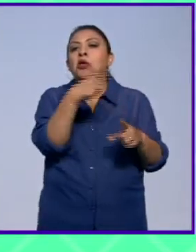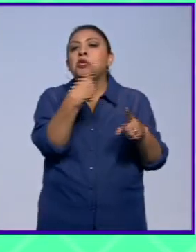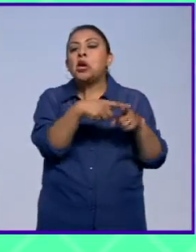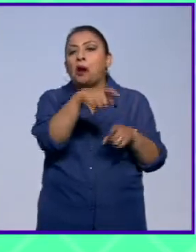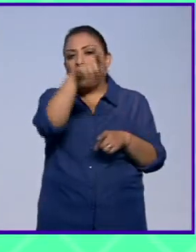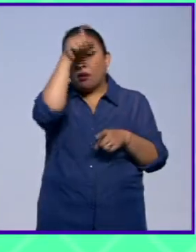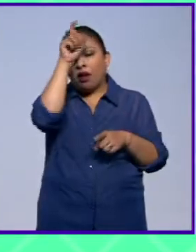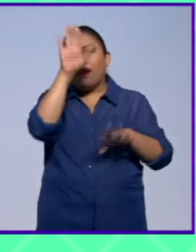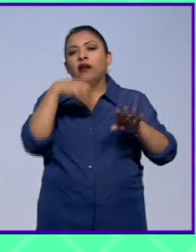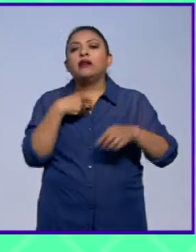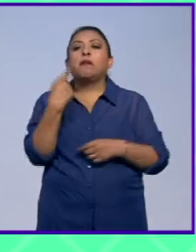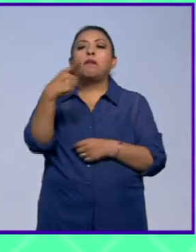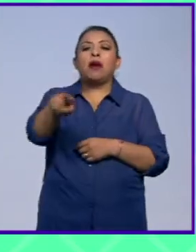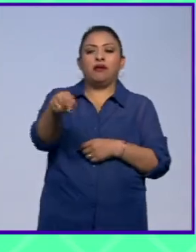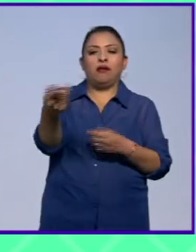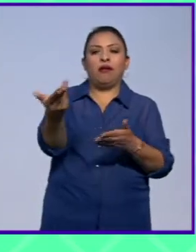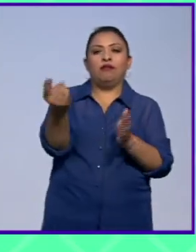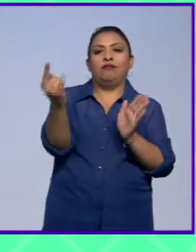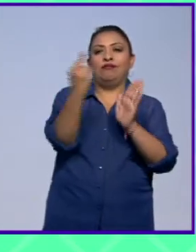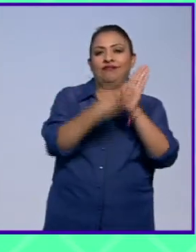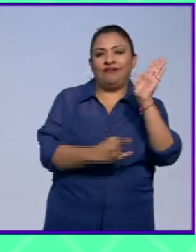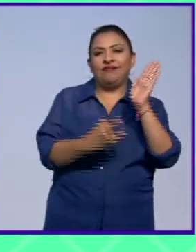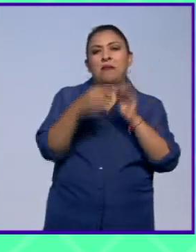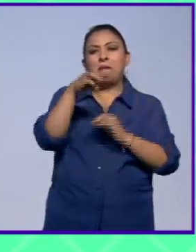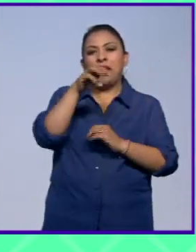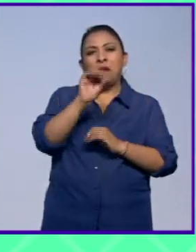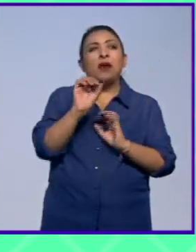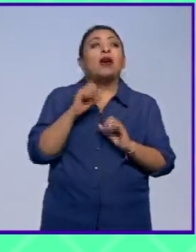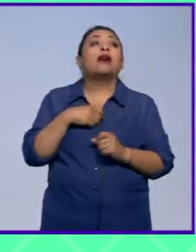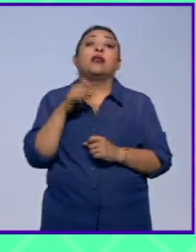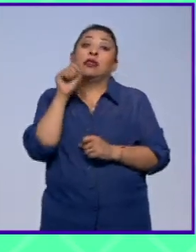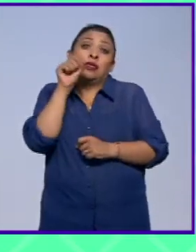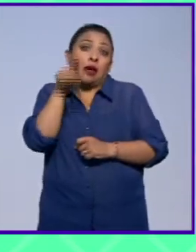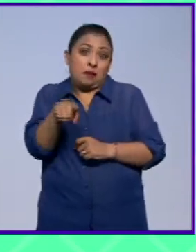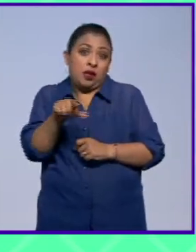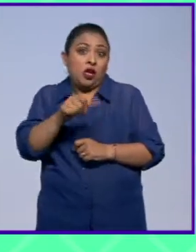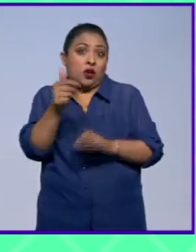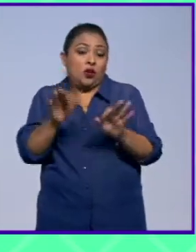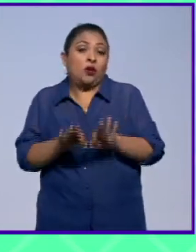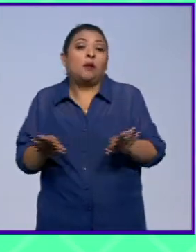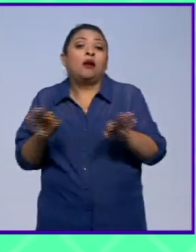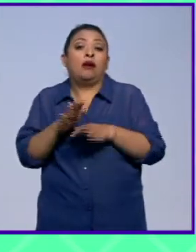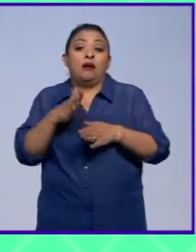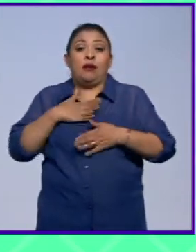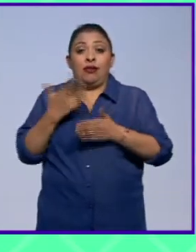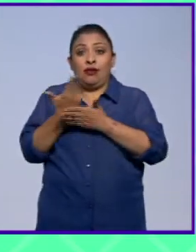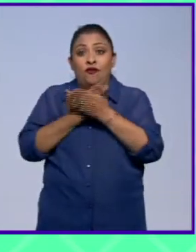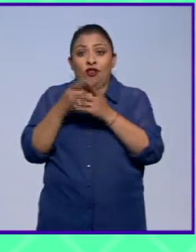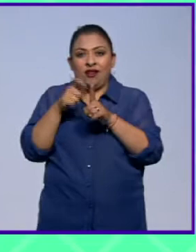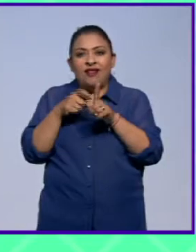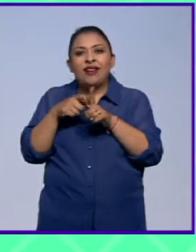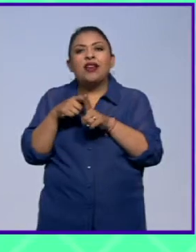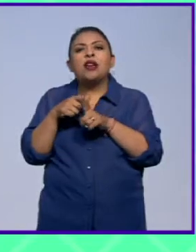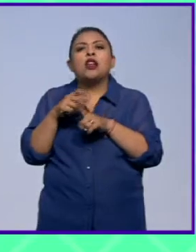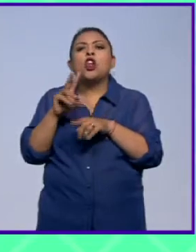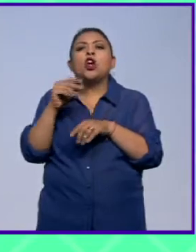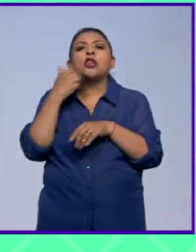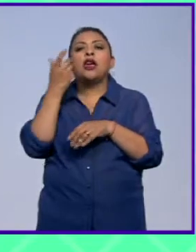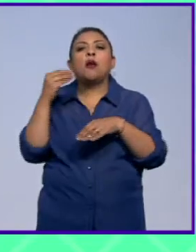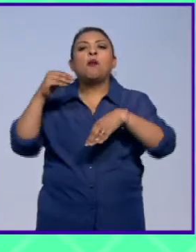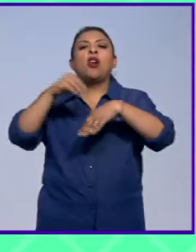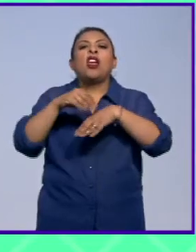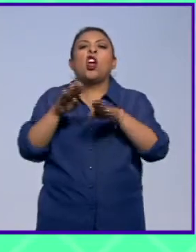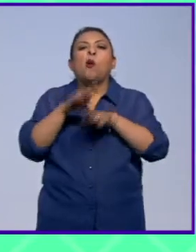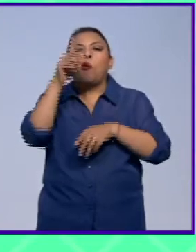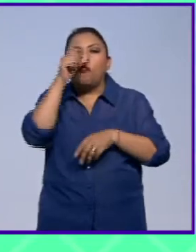veces es mandado a ser. Entonces, es una cuestión... Ah, y también nuestras caricaturas tratan de carecer de faltas de ortografía.